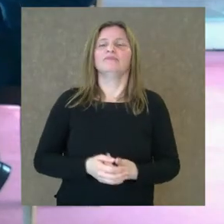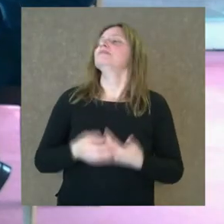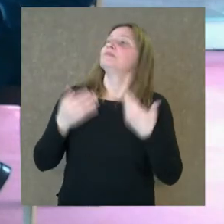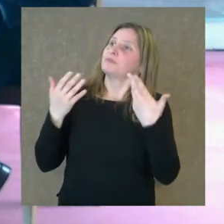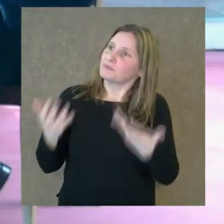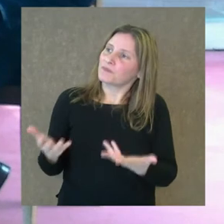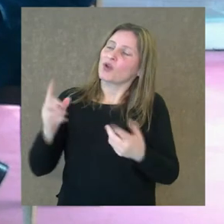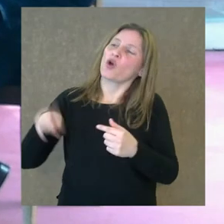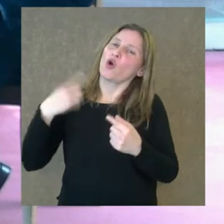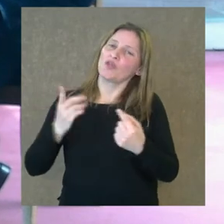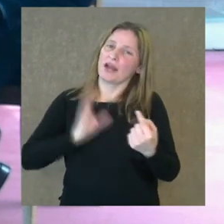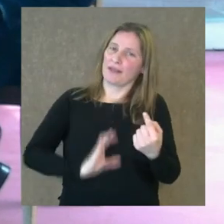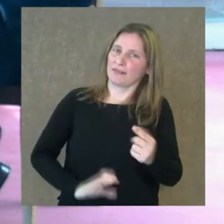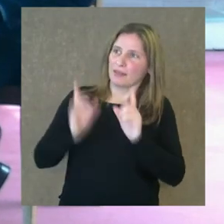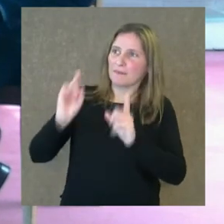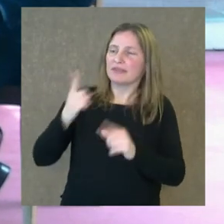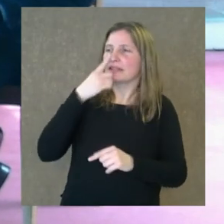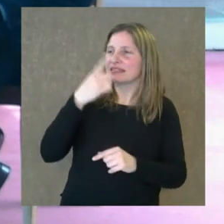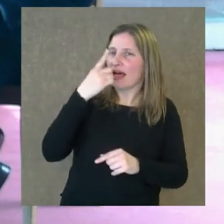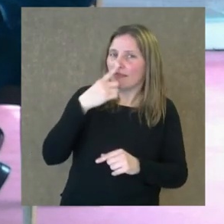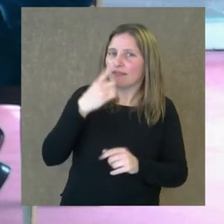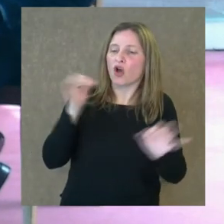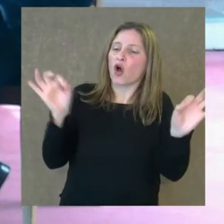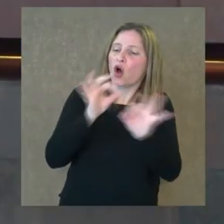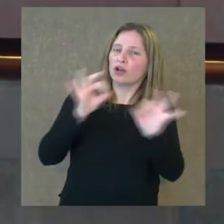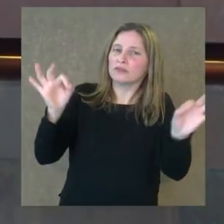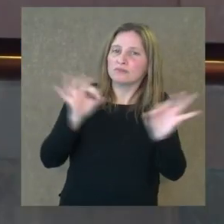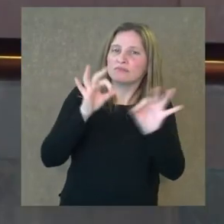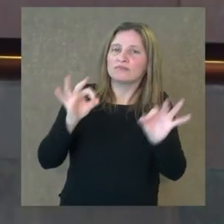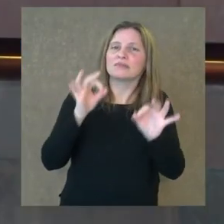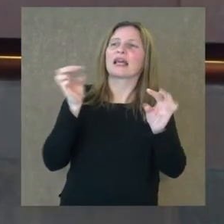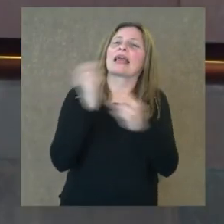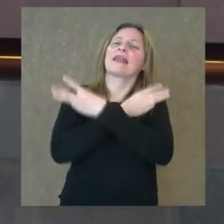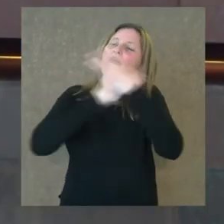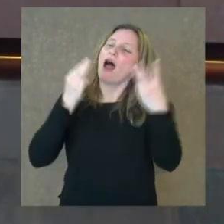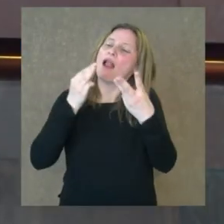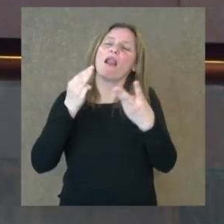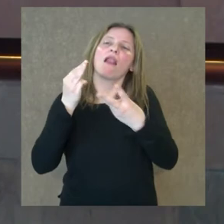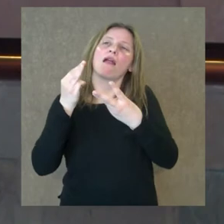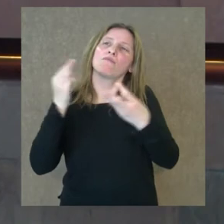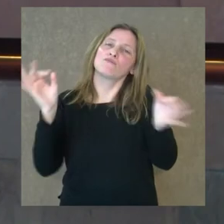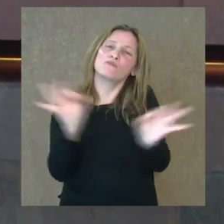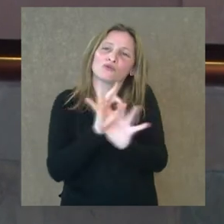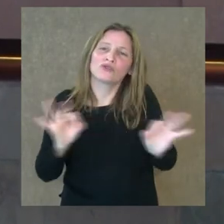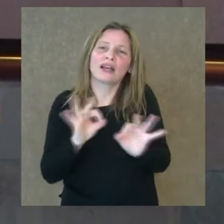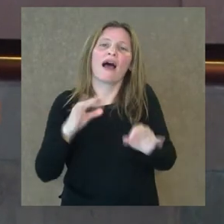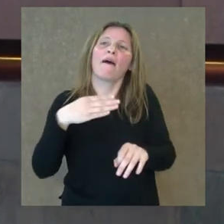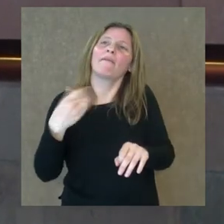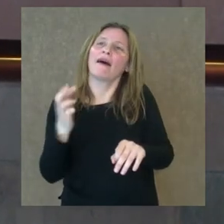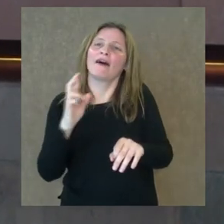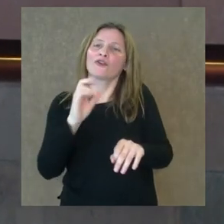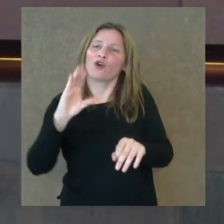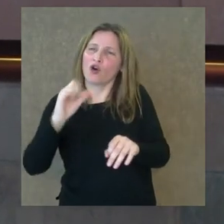Y otra de las características interesantes de este concierto es que normalmente la música barroca a la que estamos más